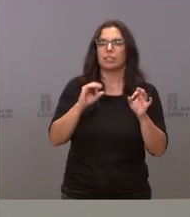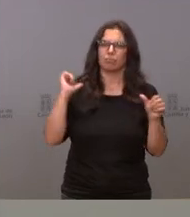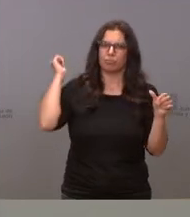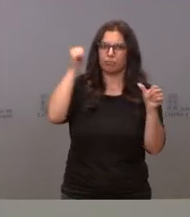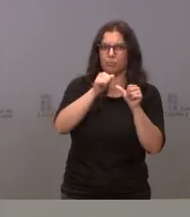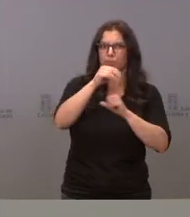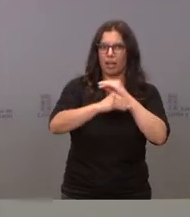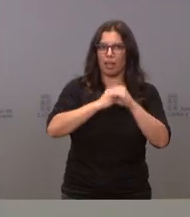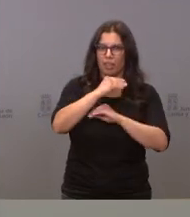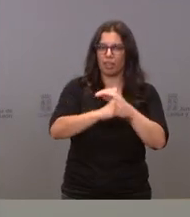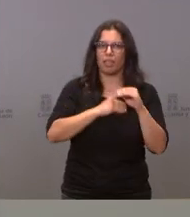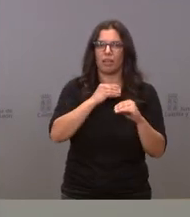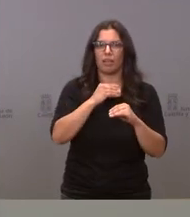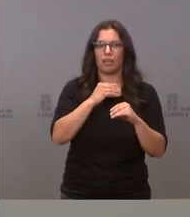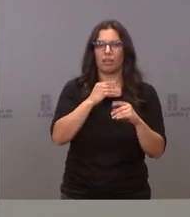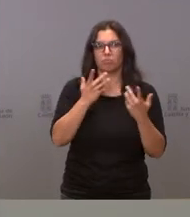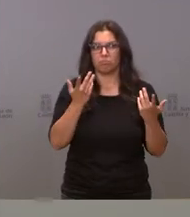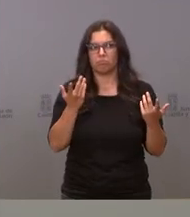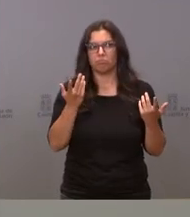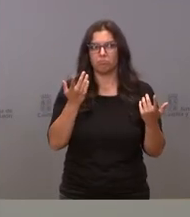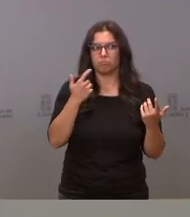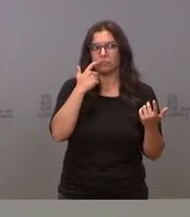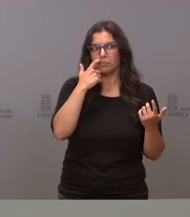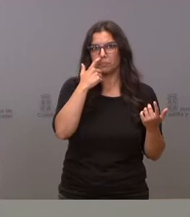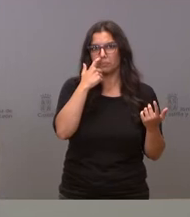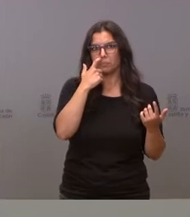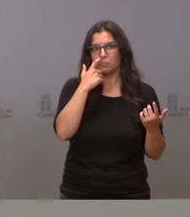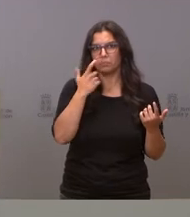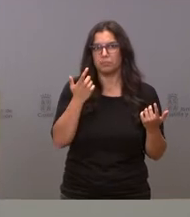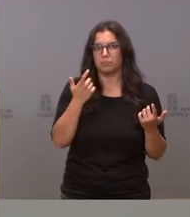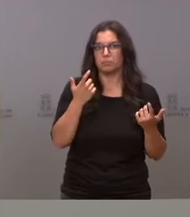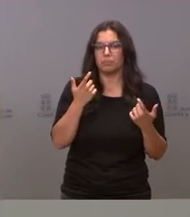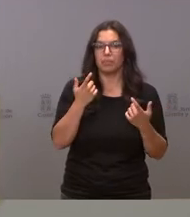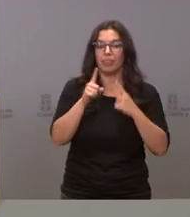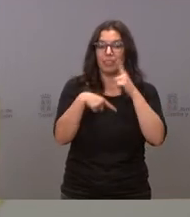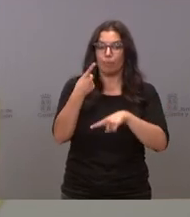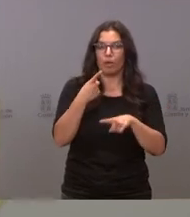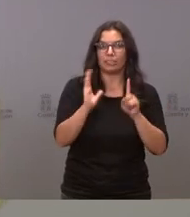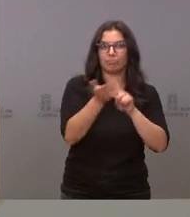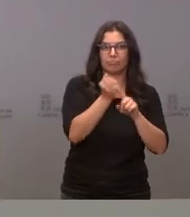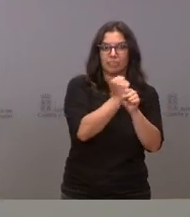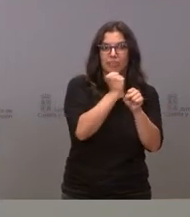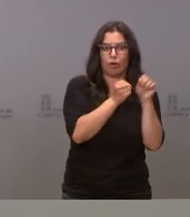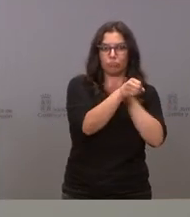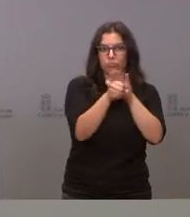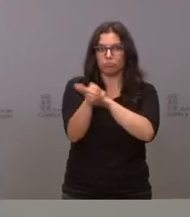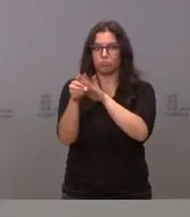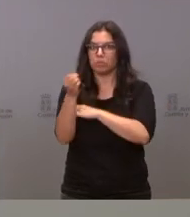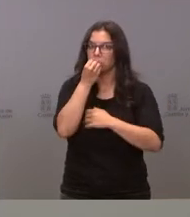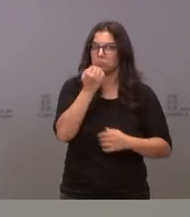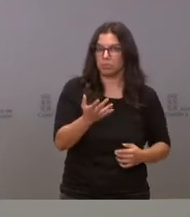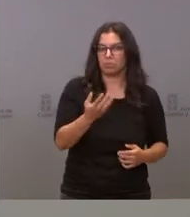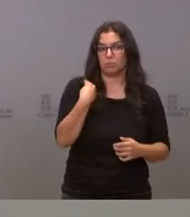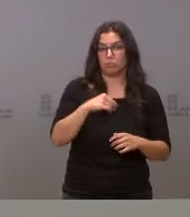años con una buena inserción laboral de quienes han pasado por